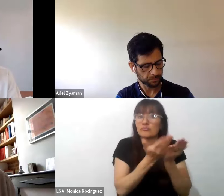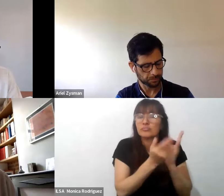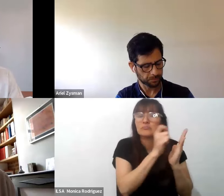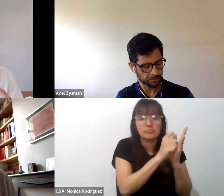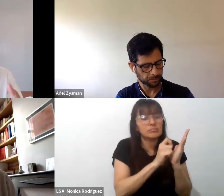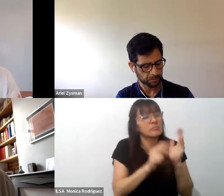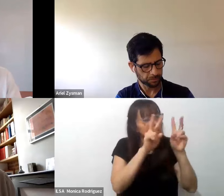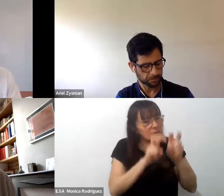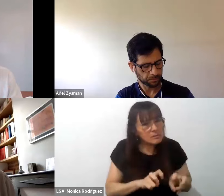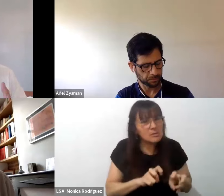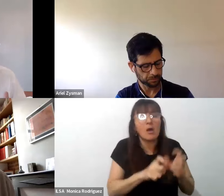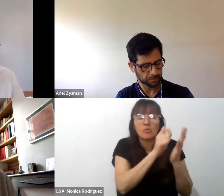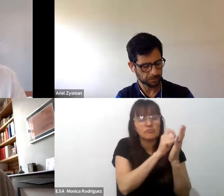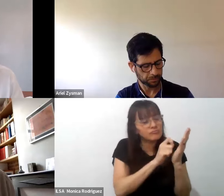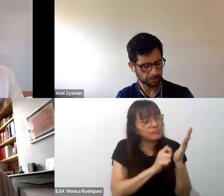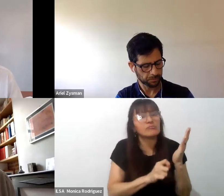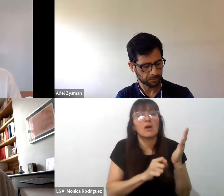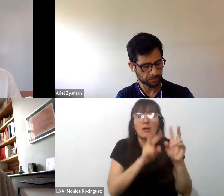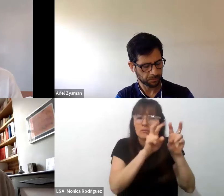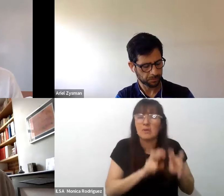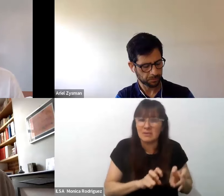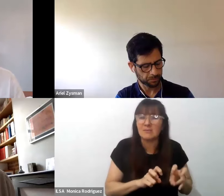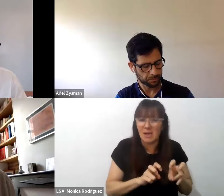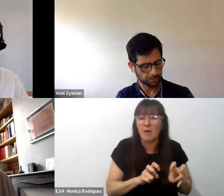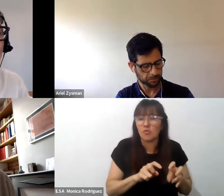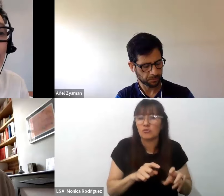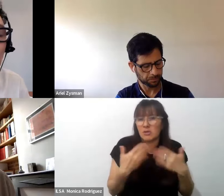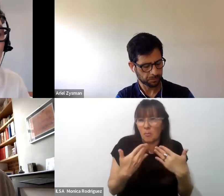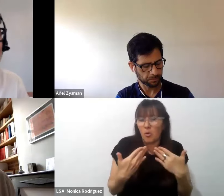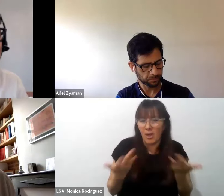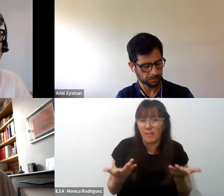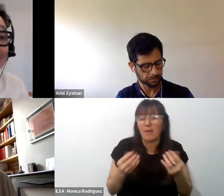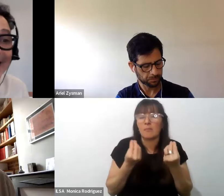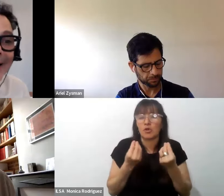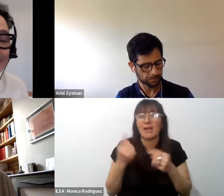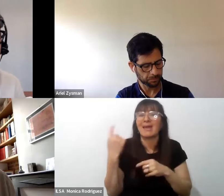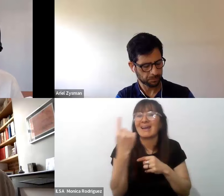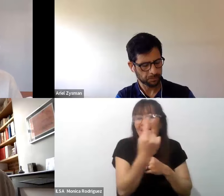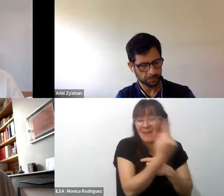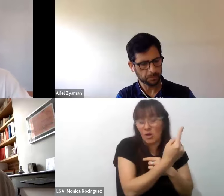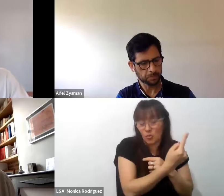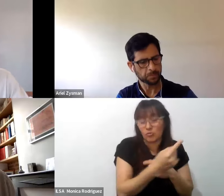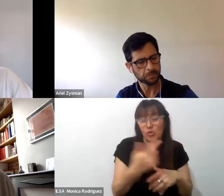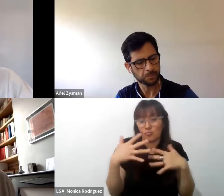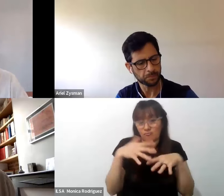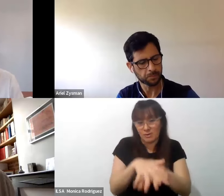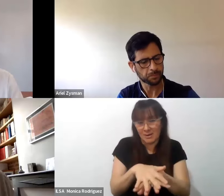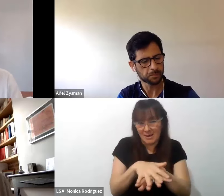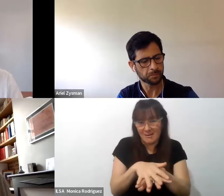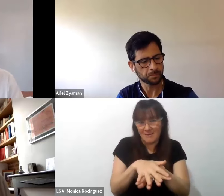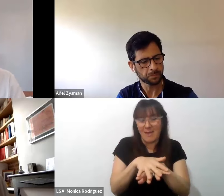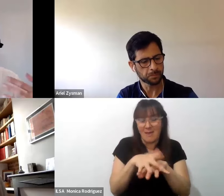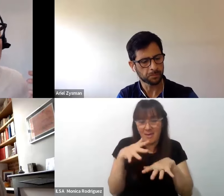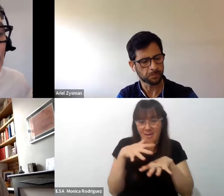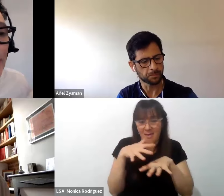la vía narrativa autobiográfica exploramos esa posibilidad porque cada uno en esa red esa red entramada de